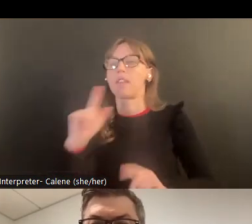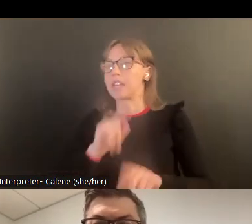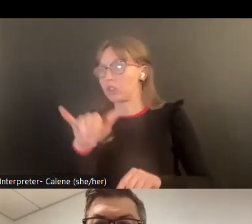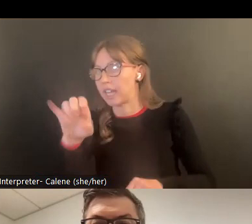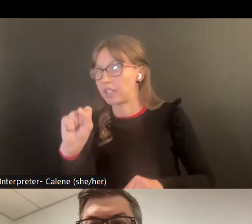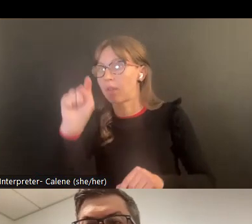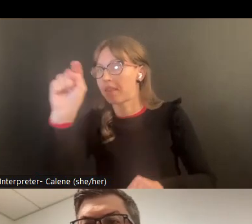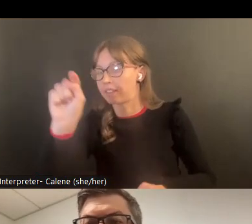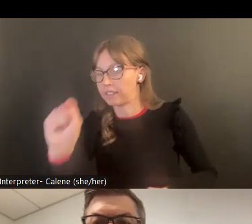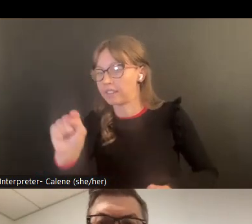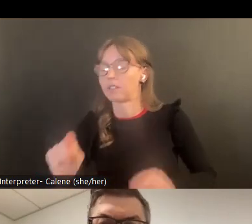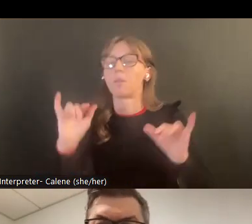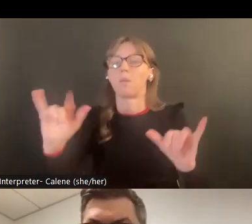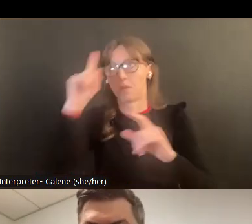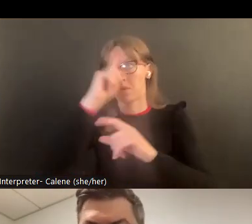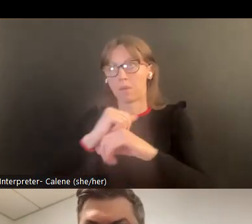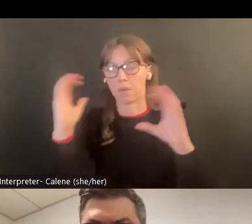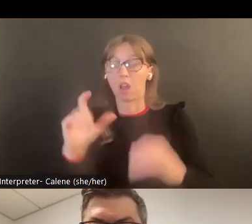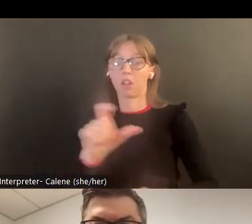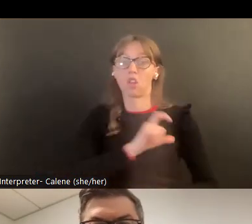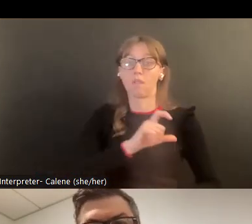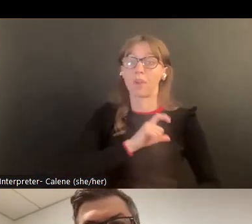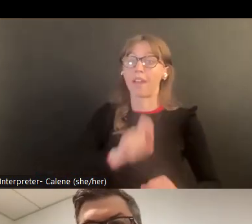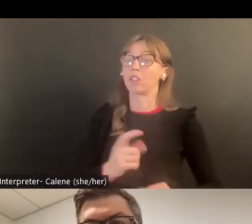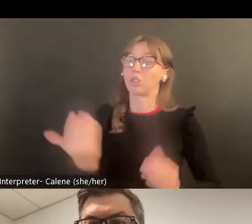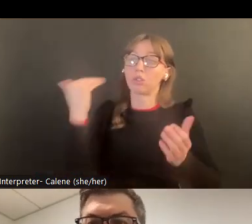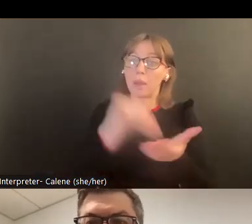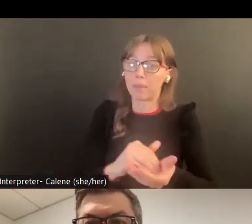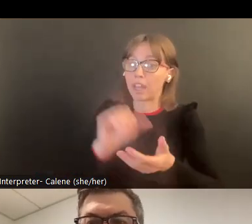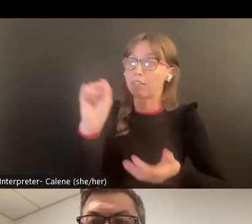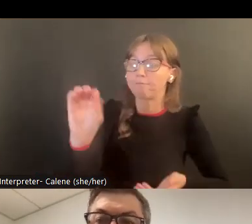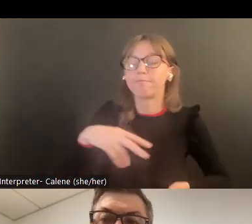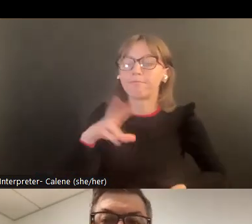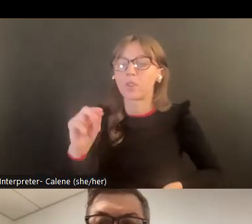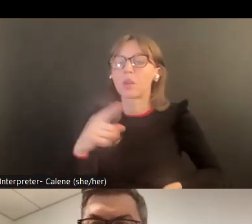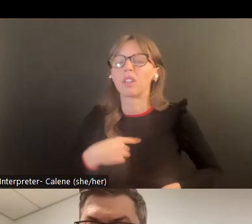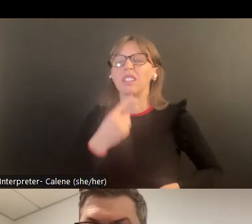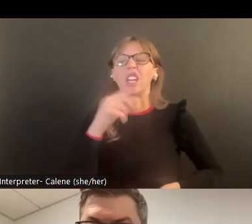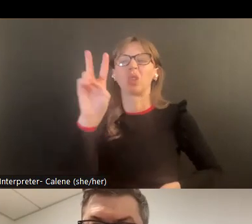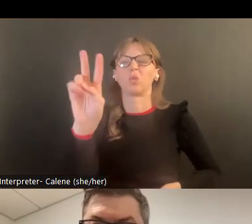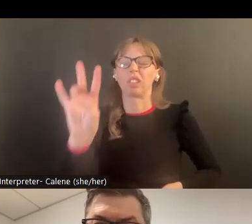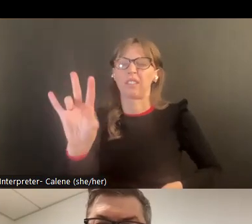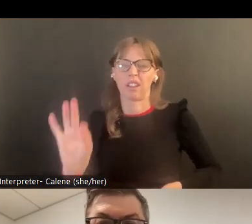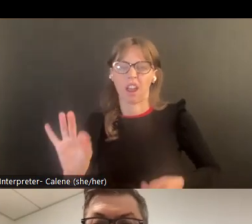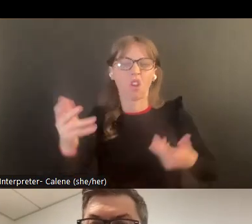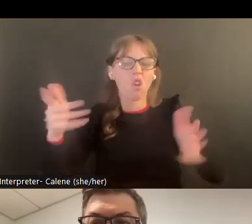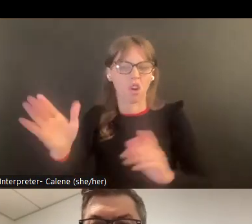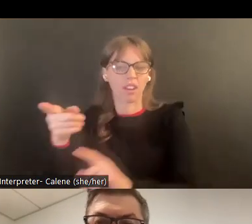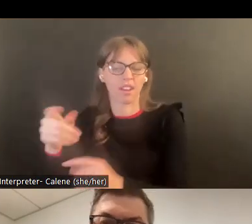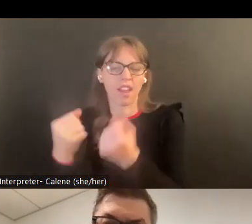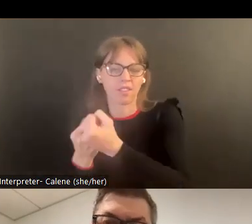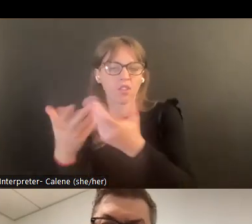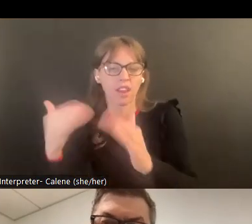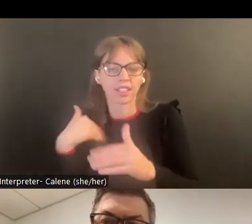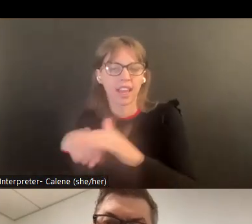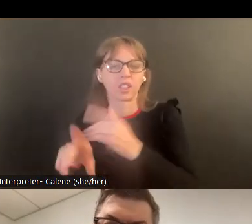y 9. Y entonces el defensor puede decir, el agente del cuartel no tiene que repasar